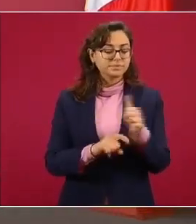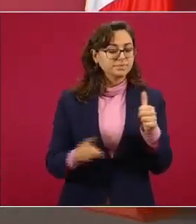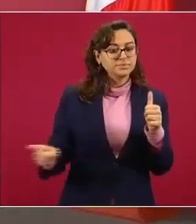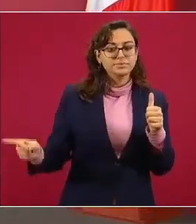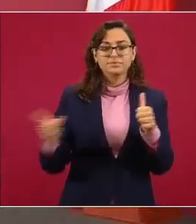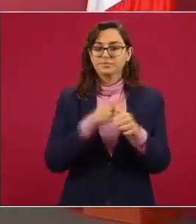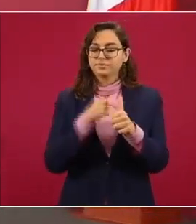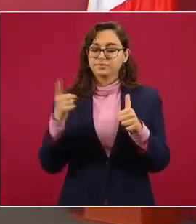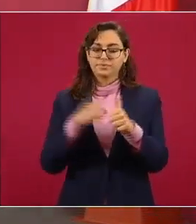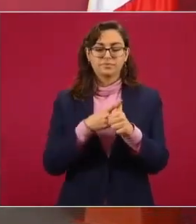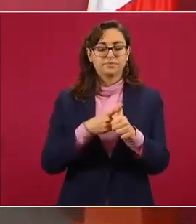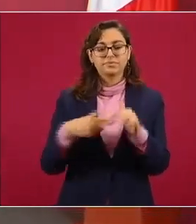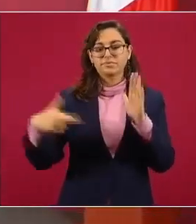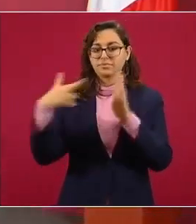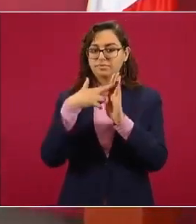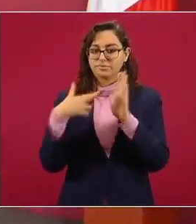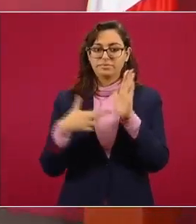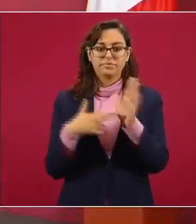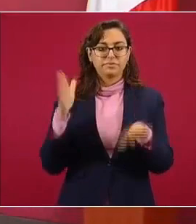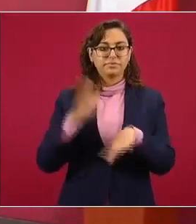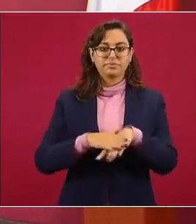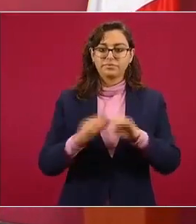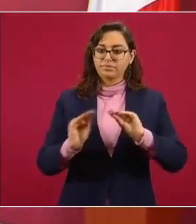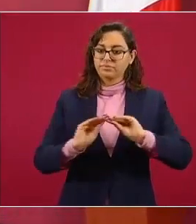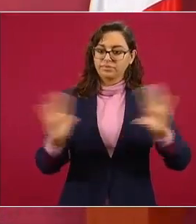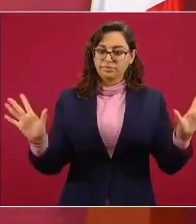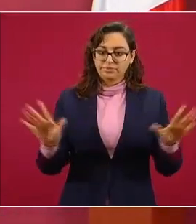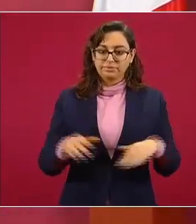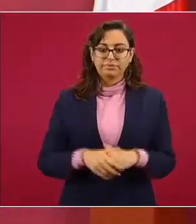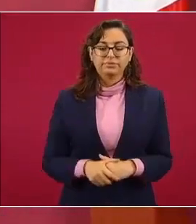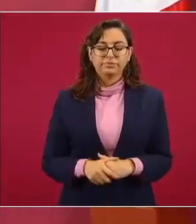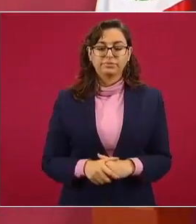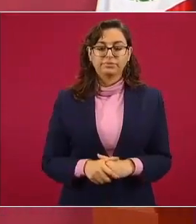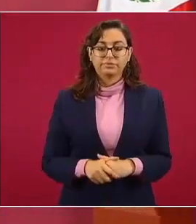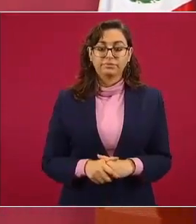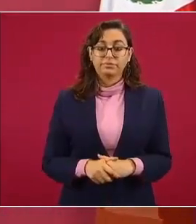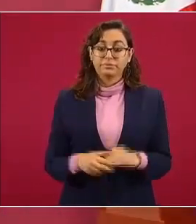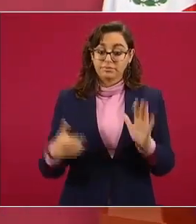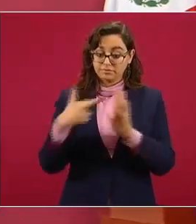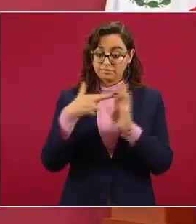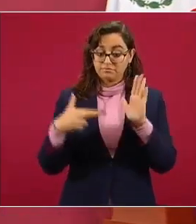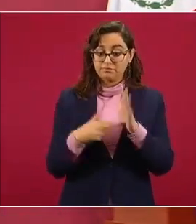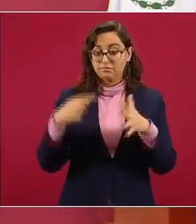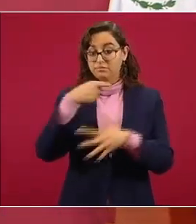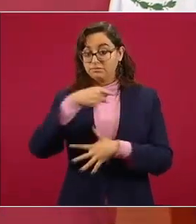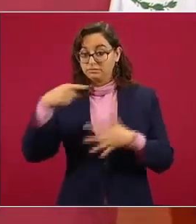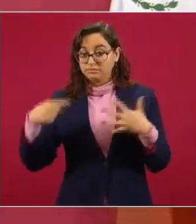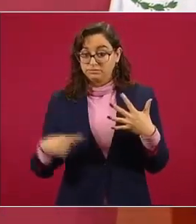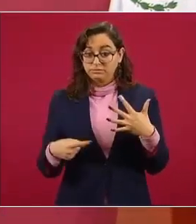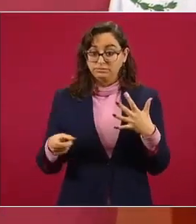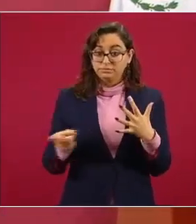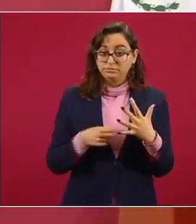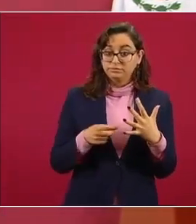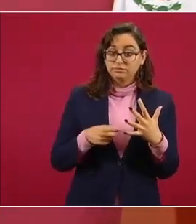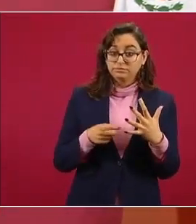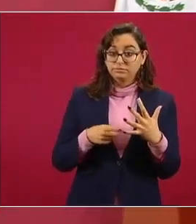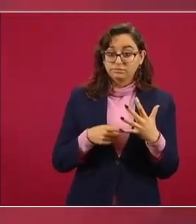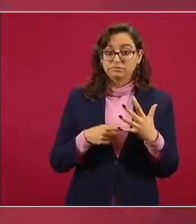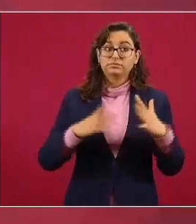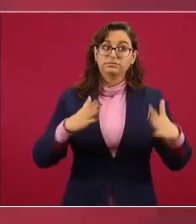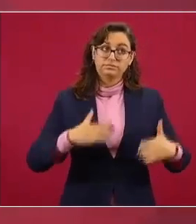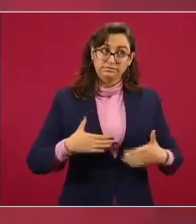reglas claras y una de esas reglas es la